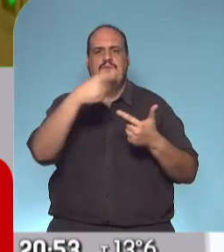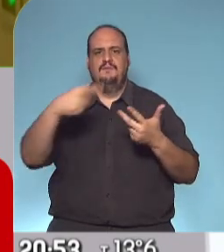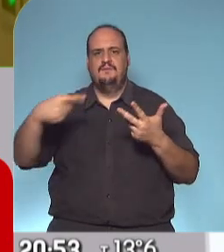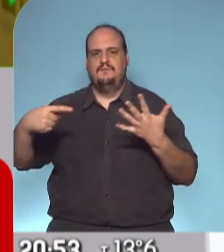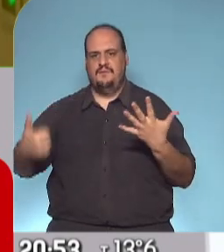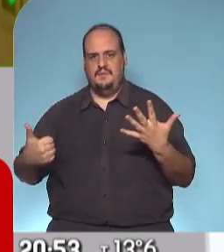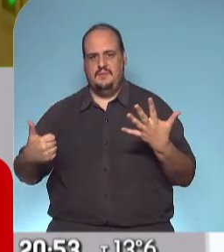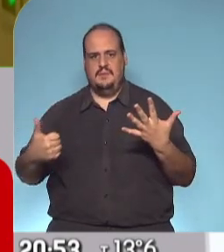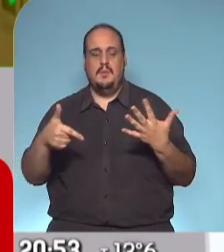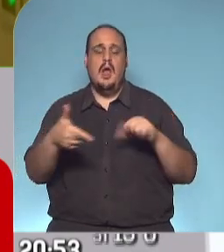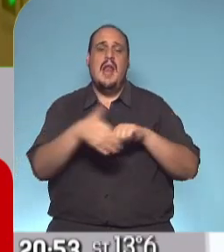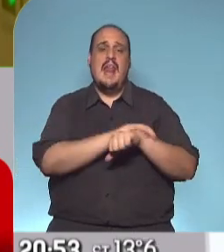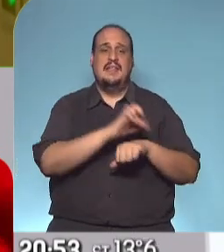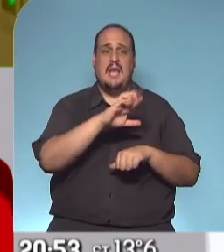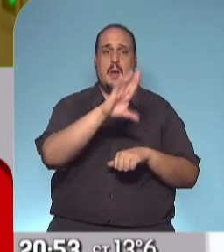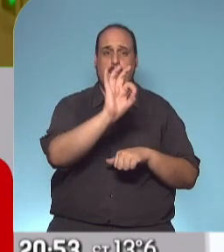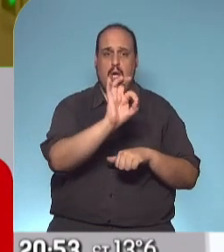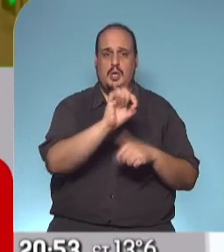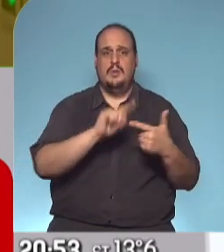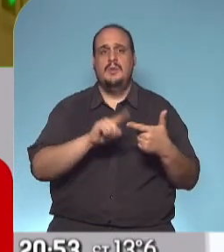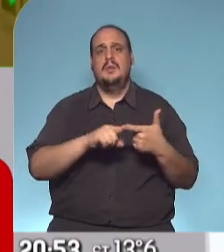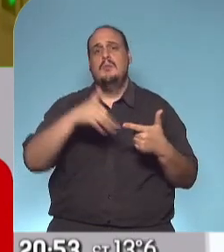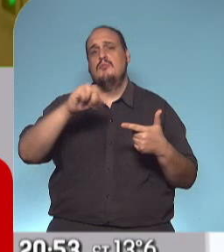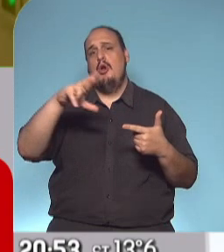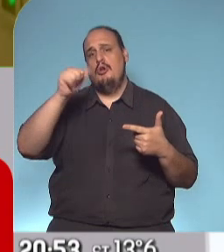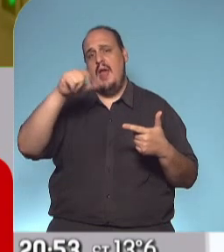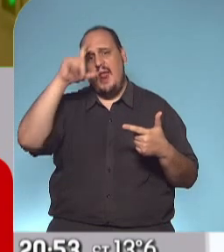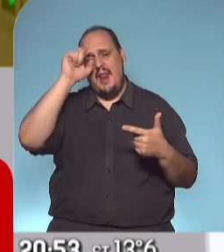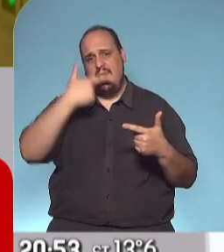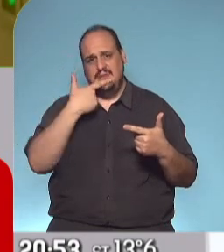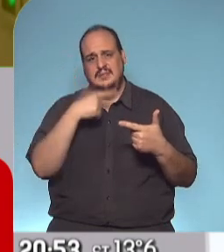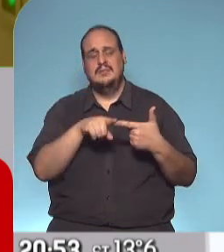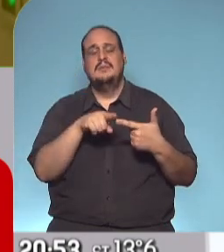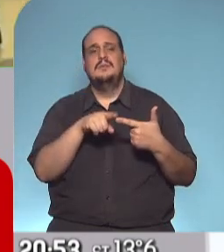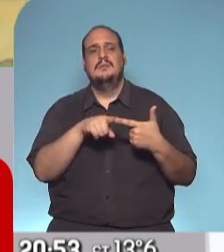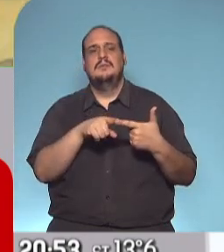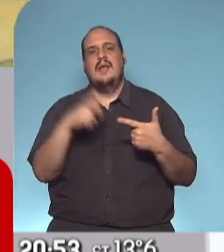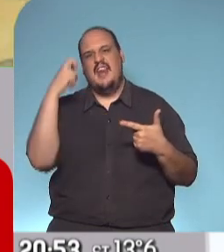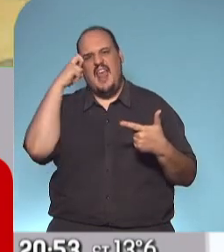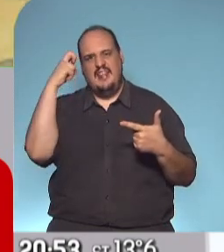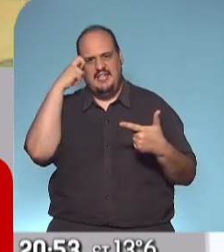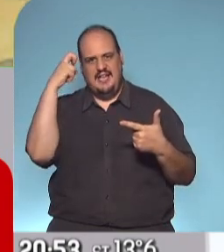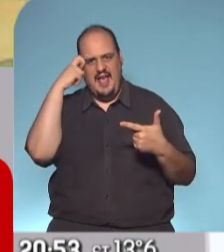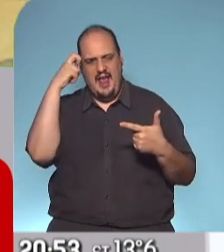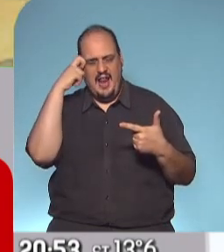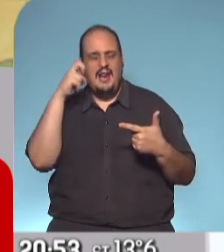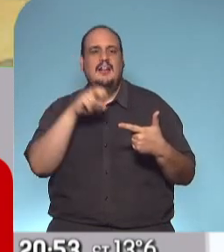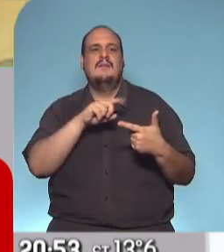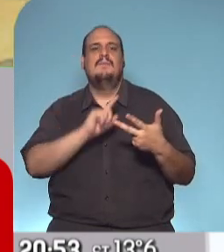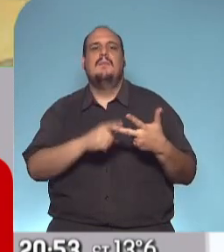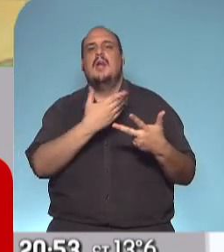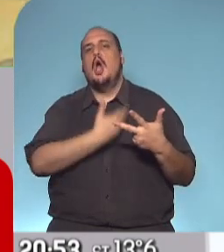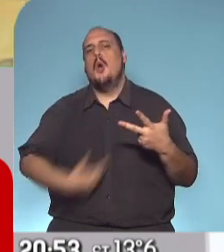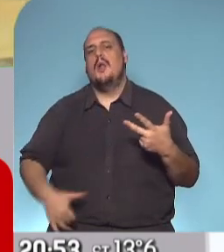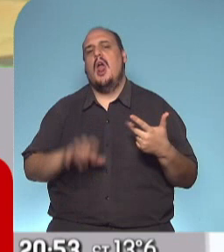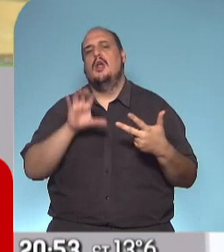Porque, bueno, hablamos de la reta del pro, pero también hablamos hoy de Gerardo Morales, que representa un poco a los radicales y que representa a un gobernador de